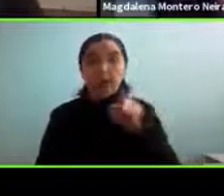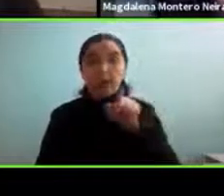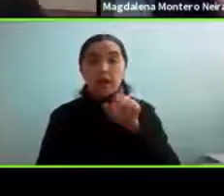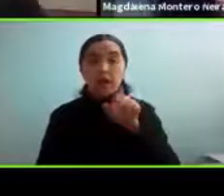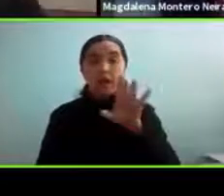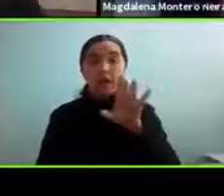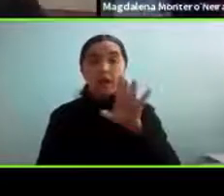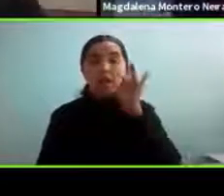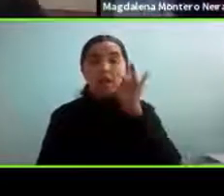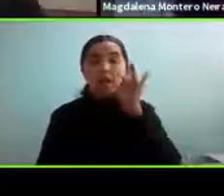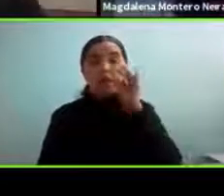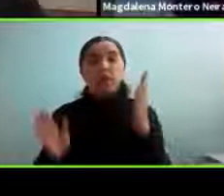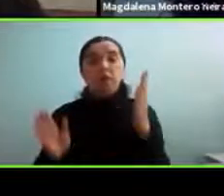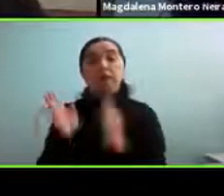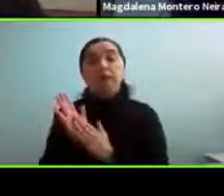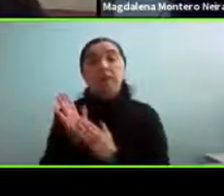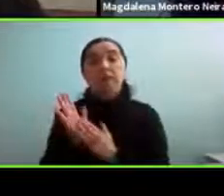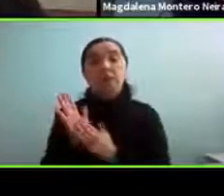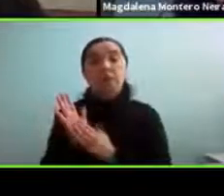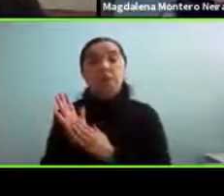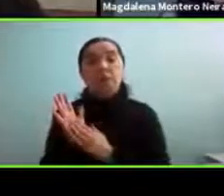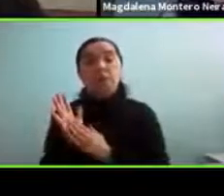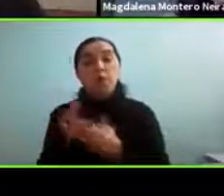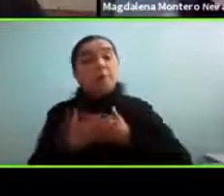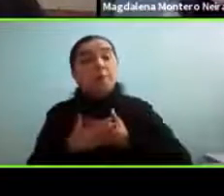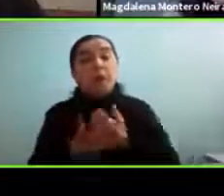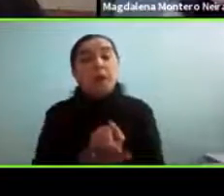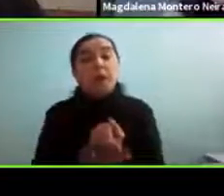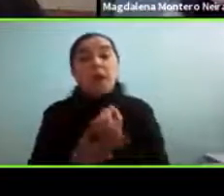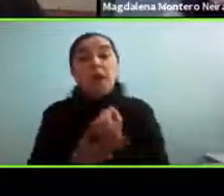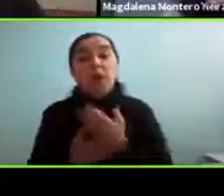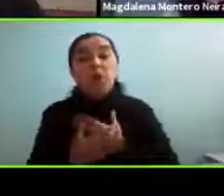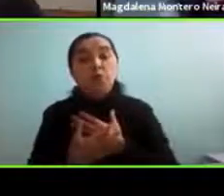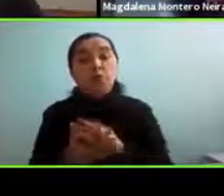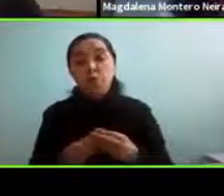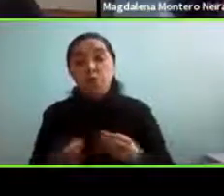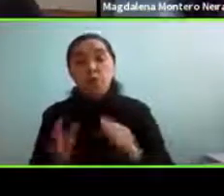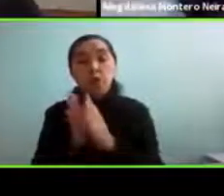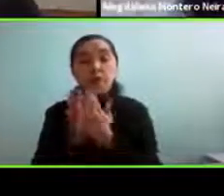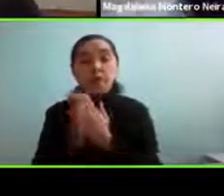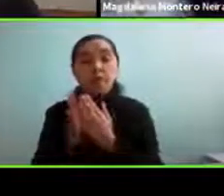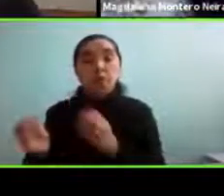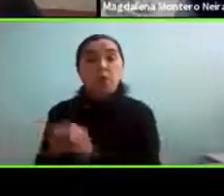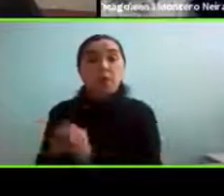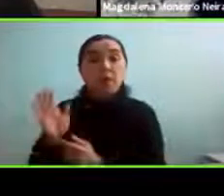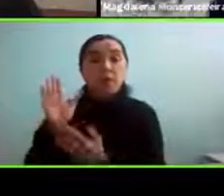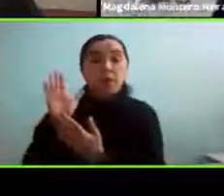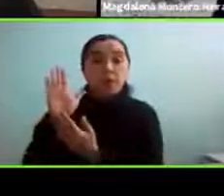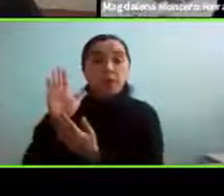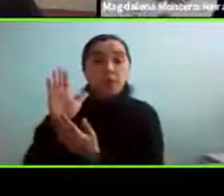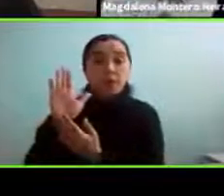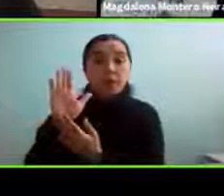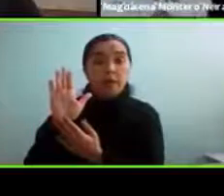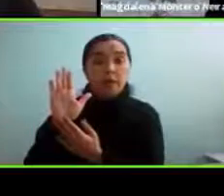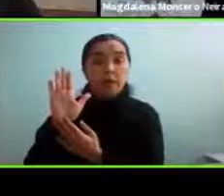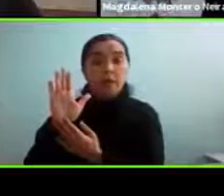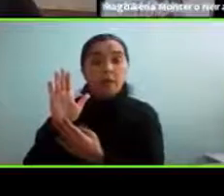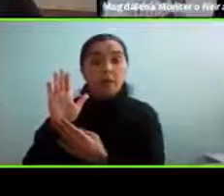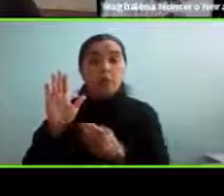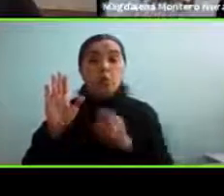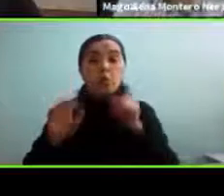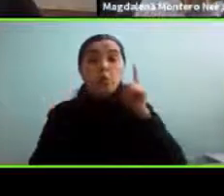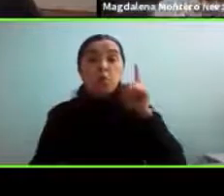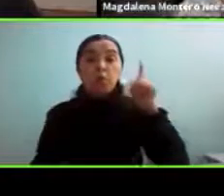me ayudó mucho el otro es un libro que tengo aquí al lado mío se llama Una tribu propia